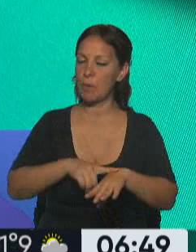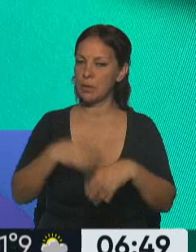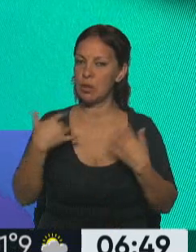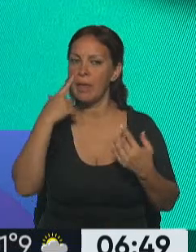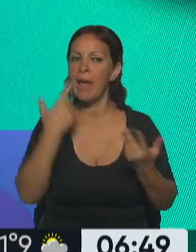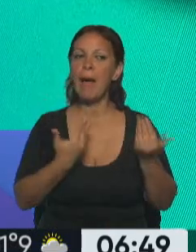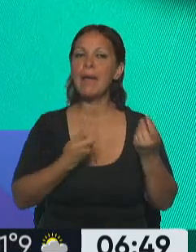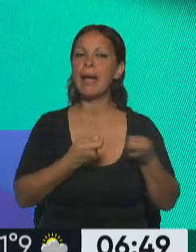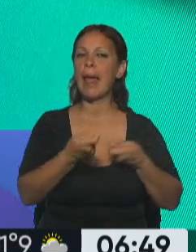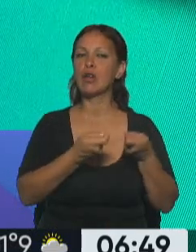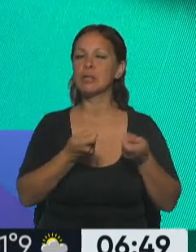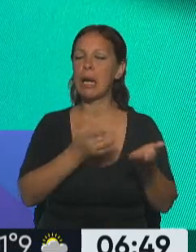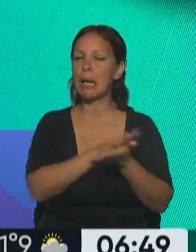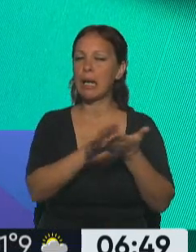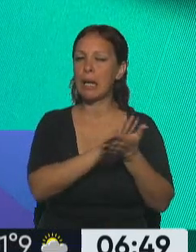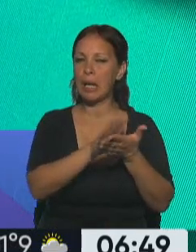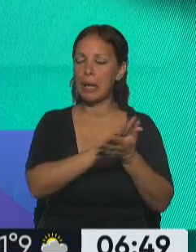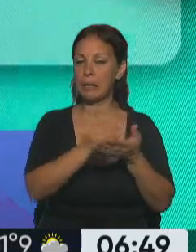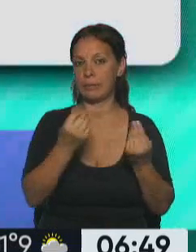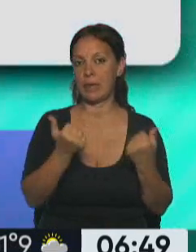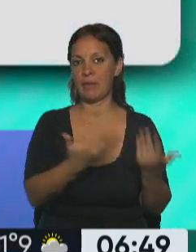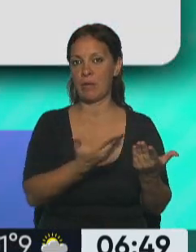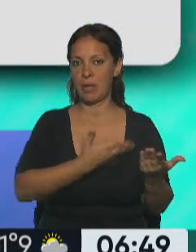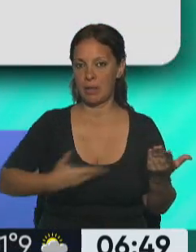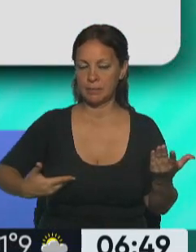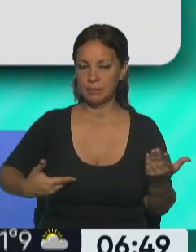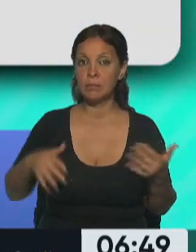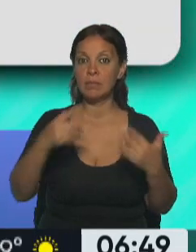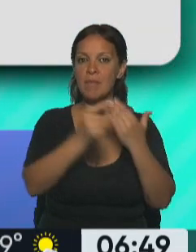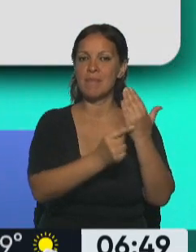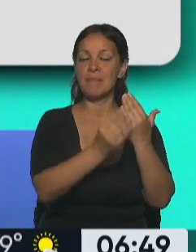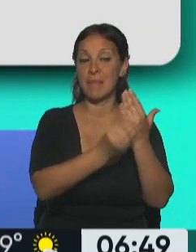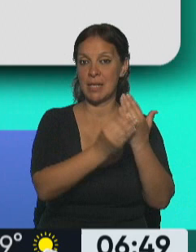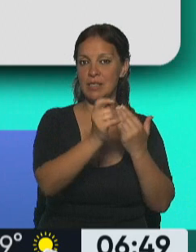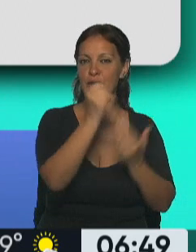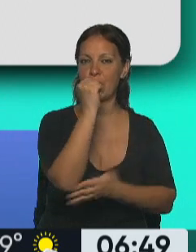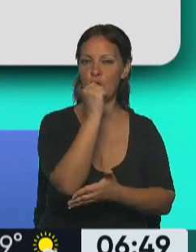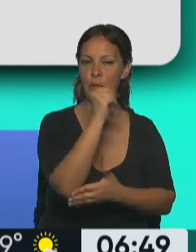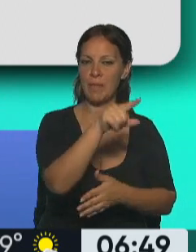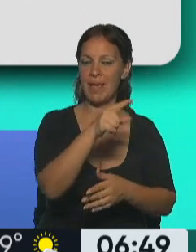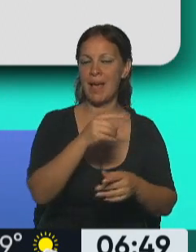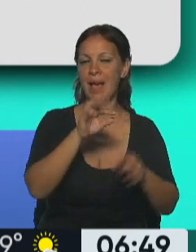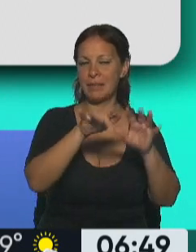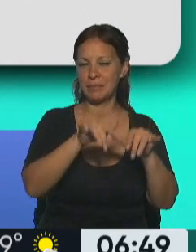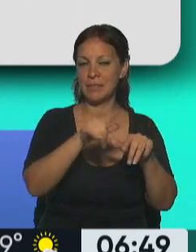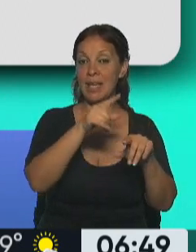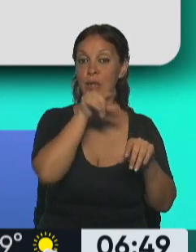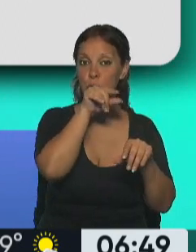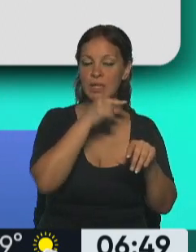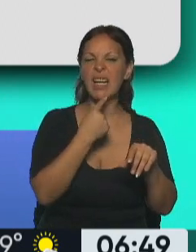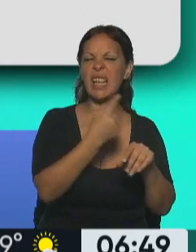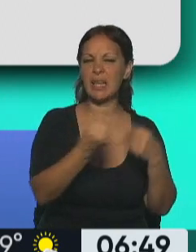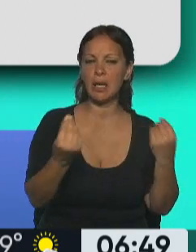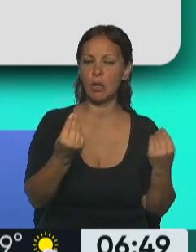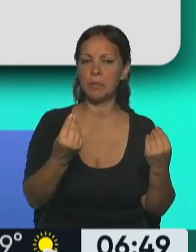negociaciones que le sean favorables al gobierno nacional. Por eso el ministro de Economía, a través de la red social X, señalaba, El déficit cero no se